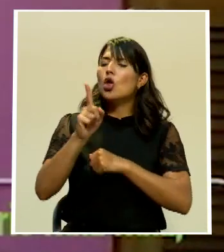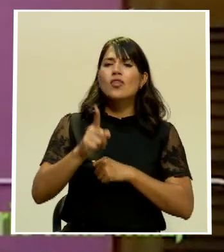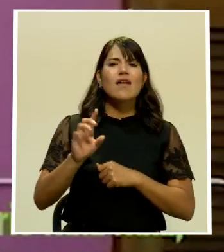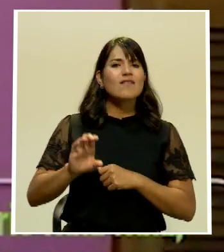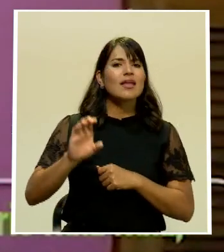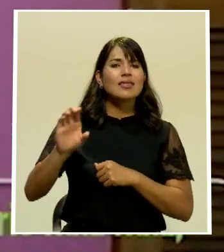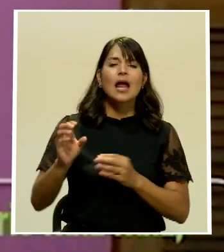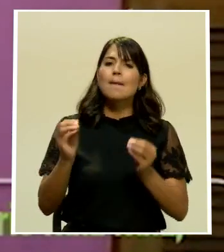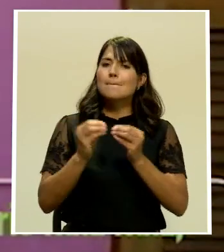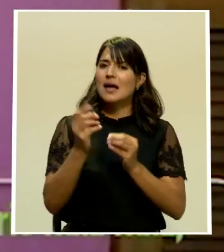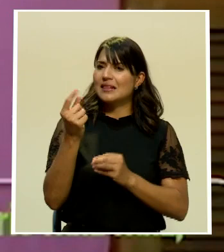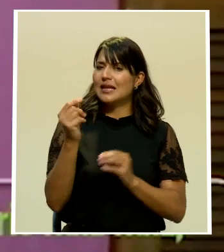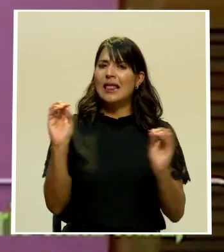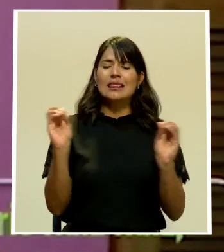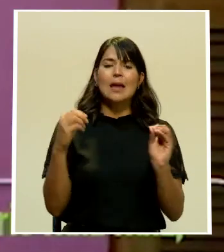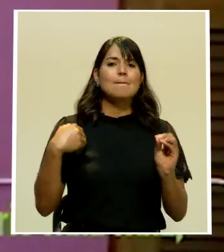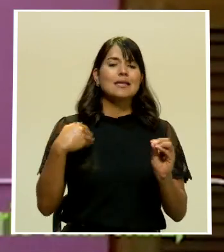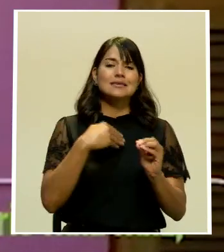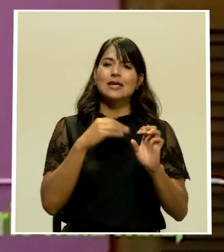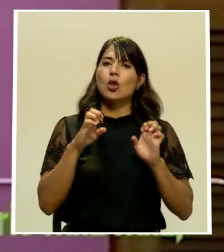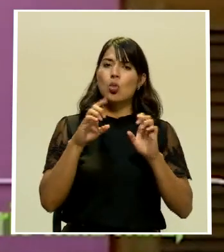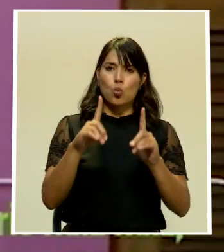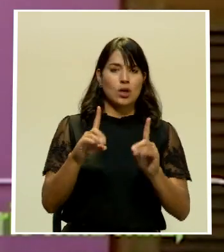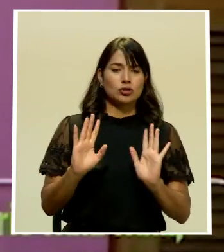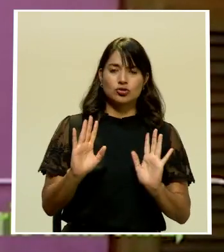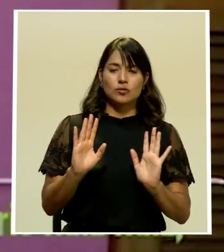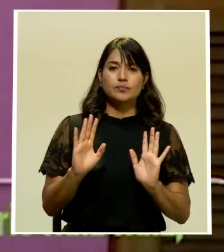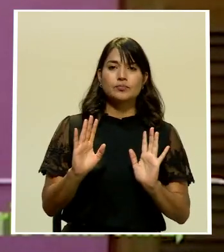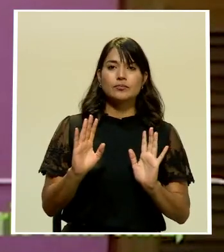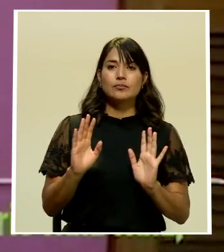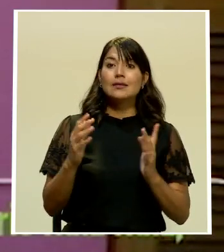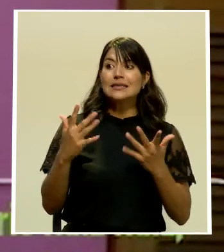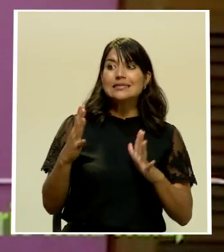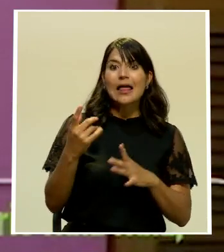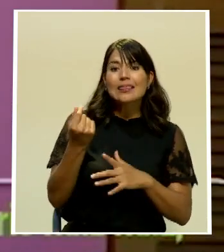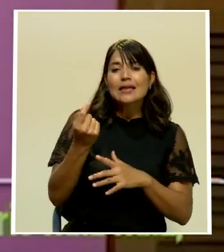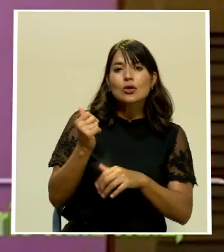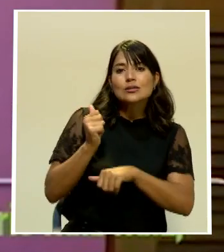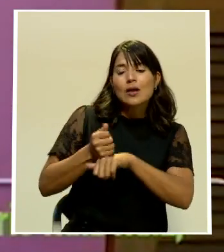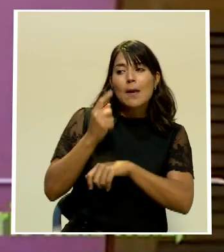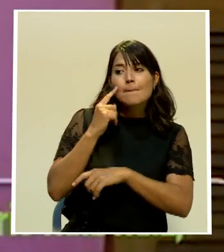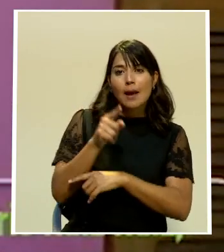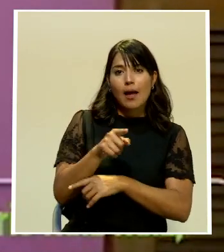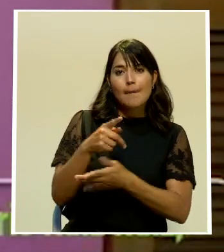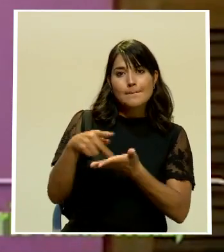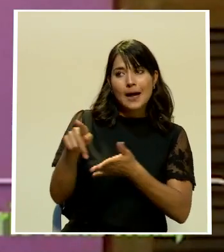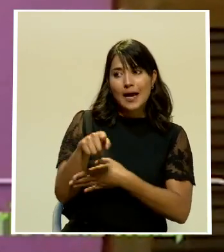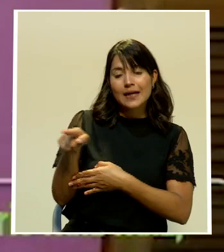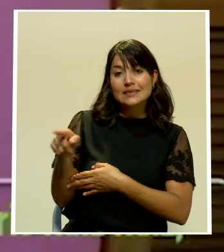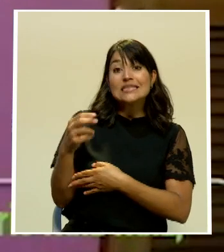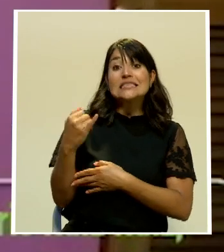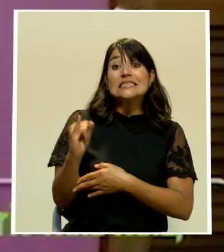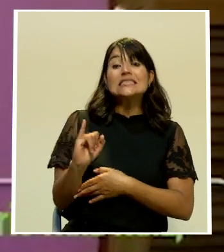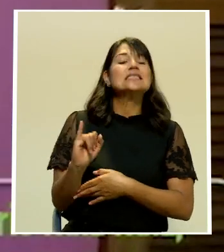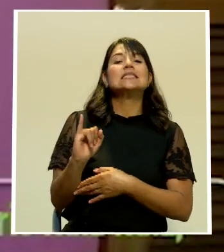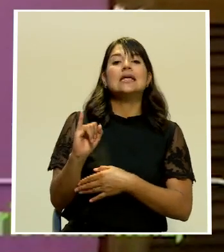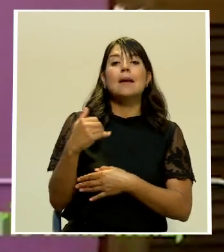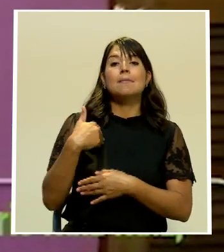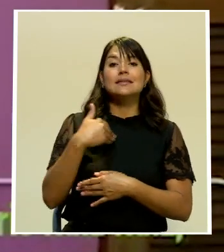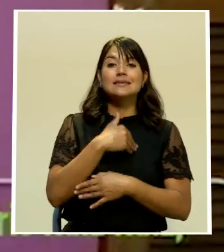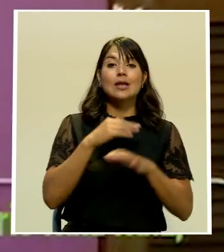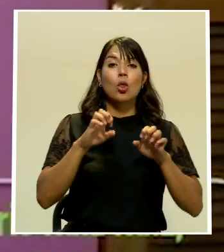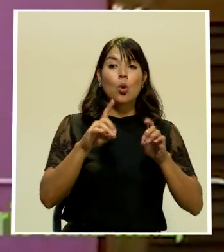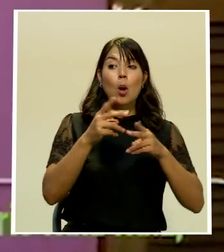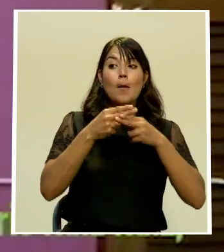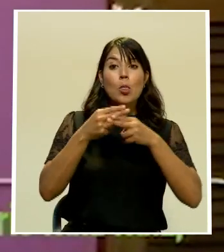Ministerio de Educación tampoco, porque ellas tienen su propio presupuesto. Aparte de esto, al ser ellas nombradas por el Ministerio de Educación,